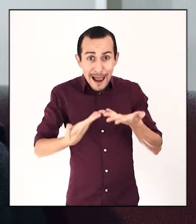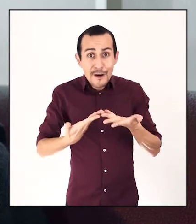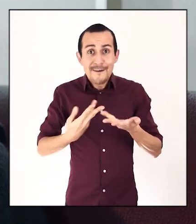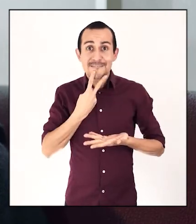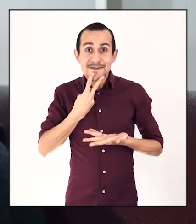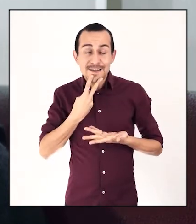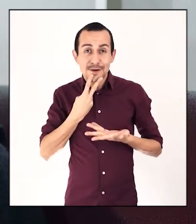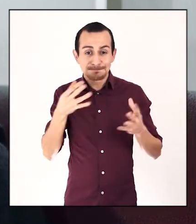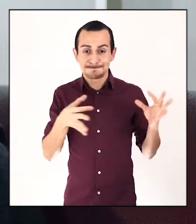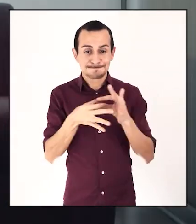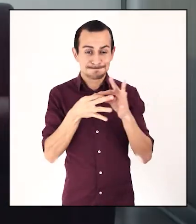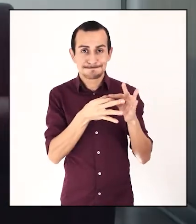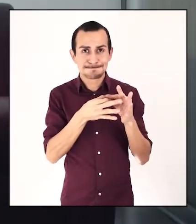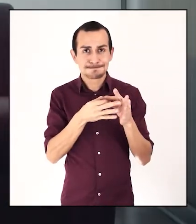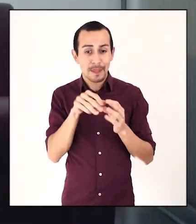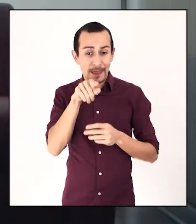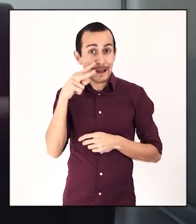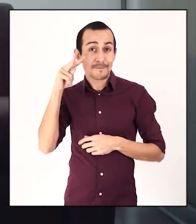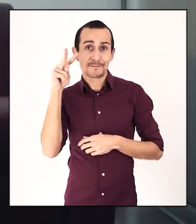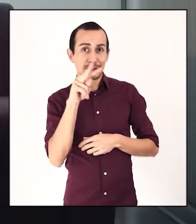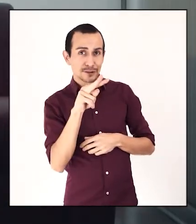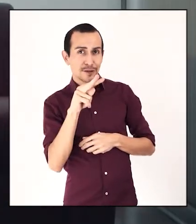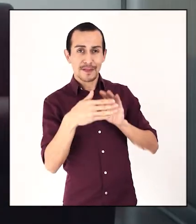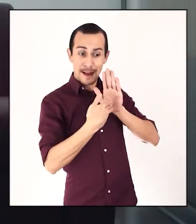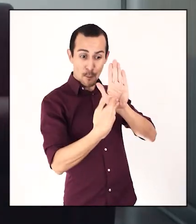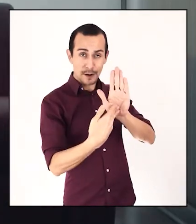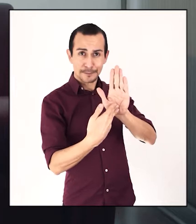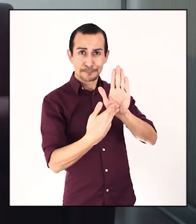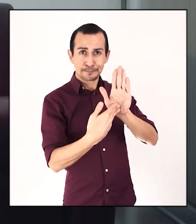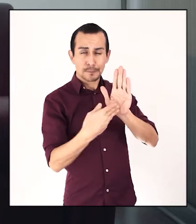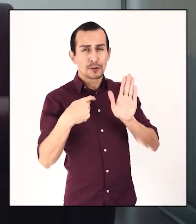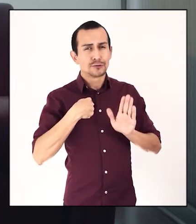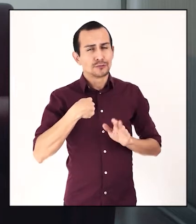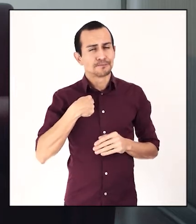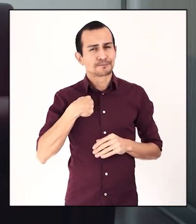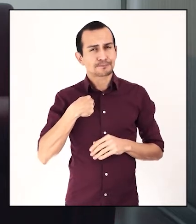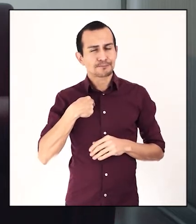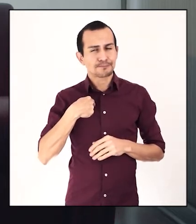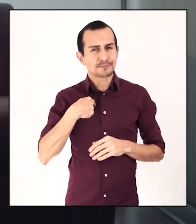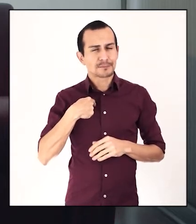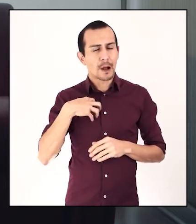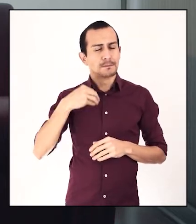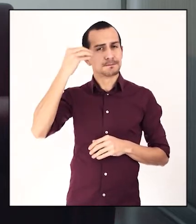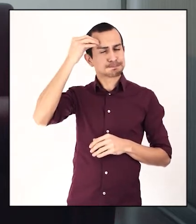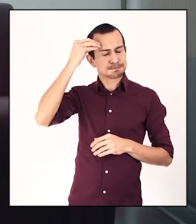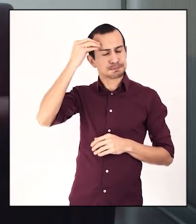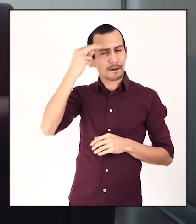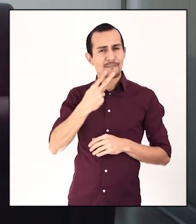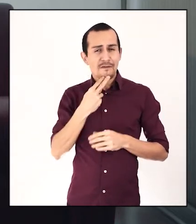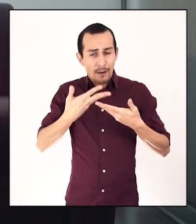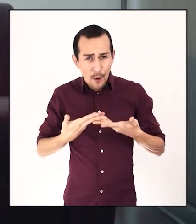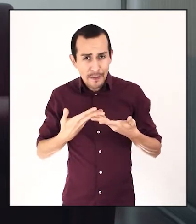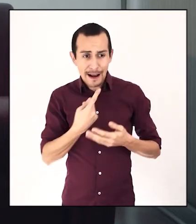que actualmente vivimos. En esa visión de la muestra, yo tengo la vívida imagen